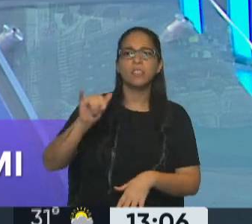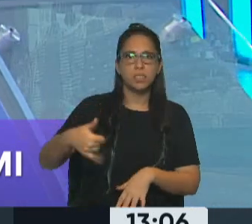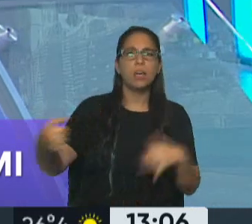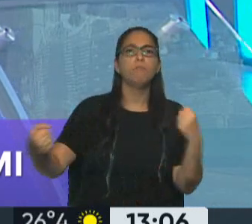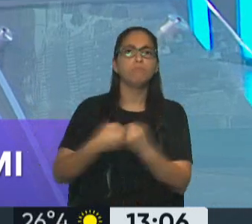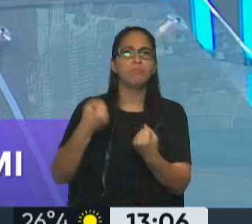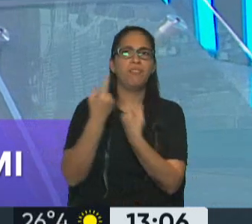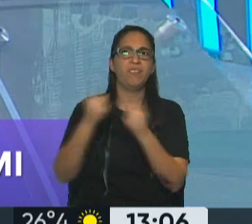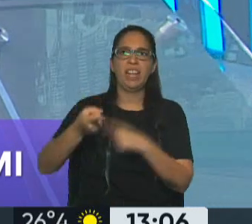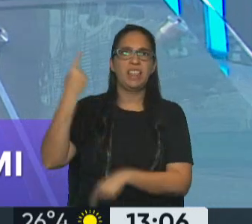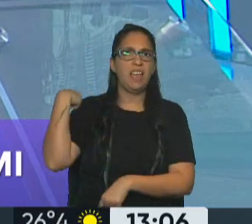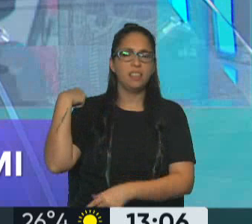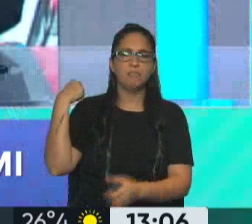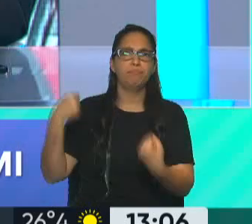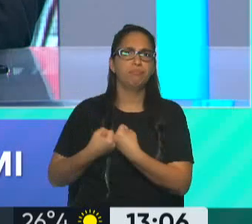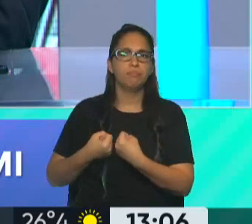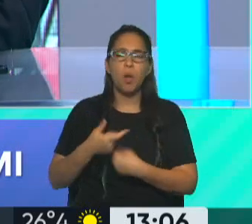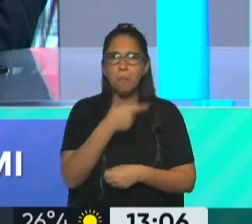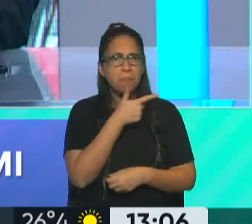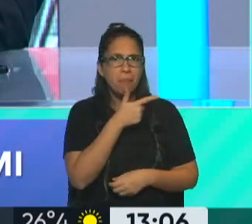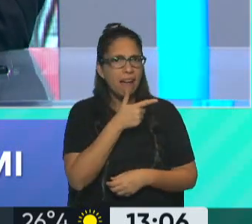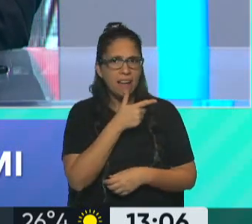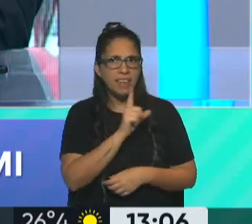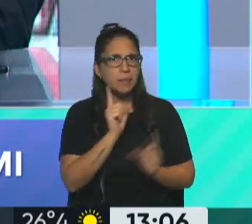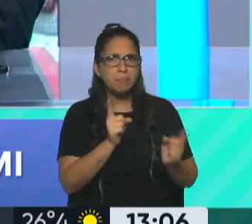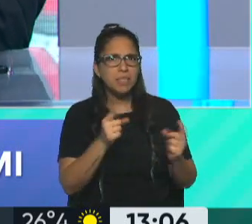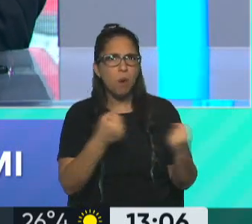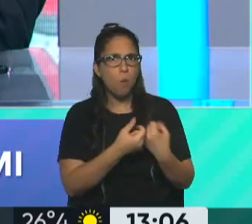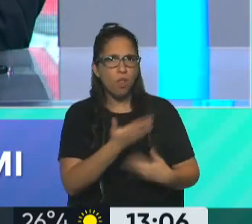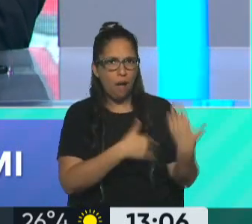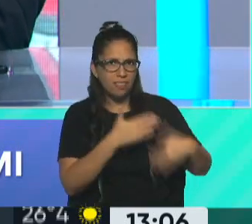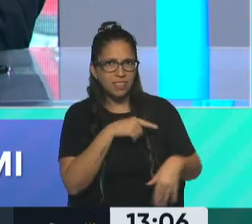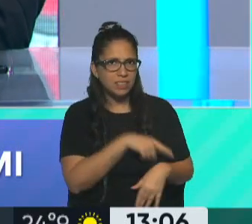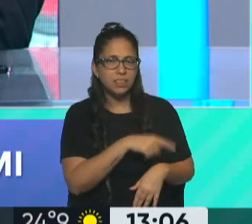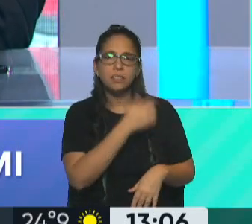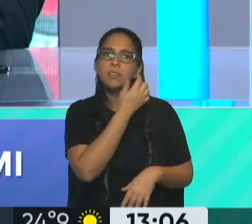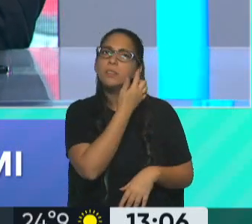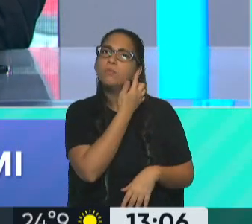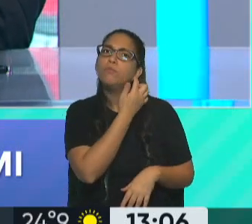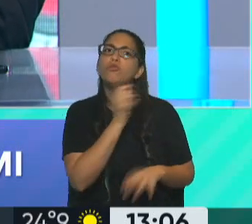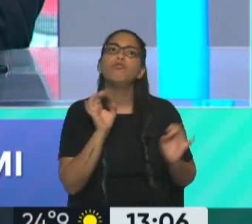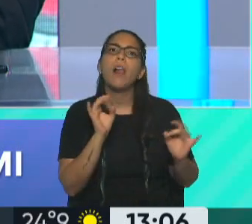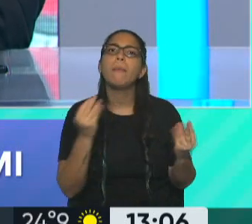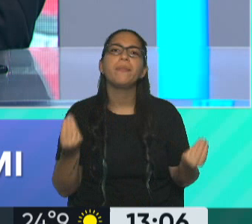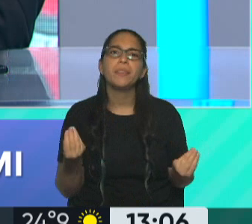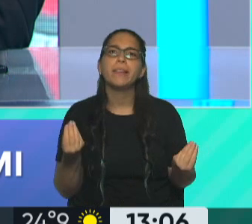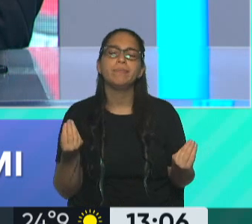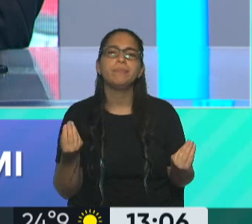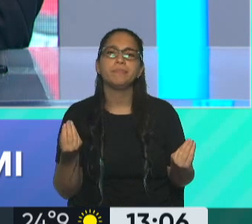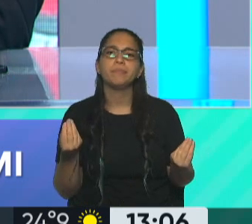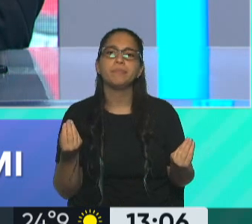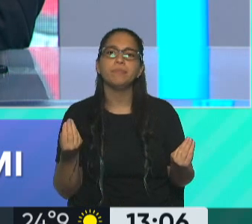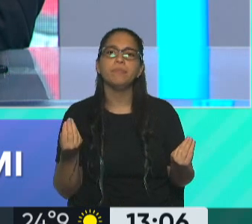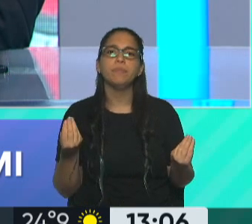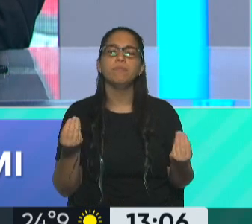totalmente distinto al que conocíamos? No, hasta ahora parecería ser que estamos dentro del mismo acuerdo, simplemente lo que se hace es que se saltea este